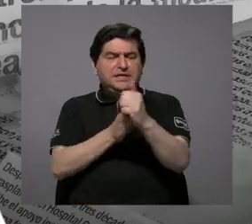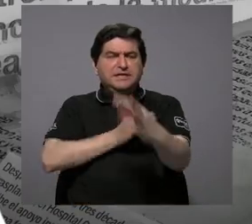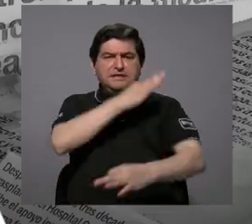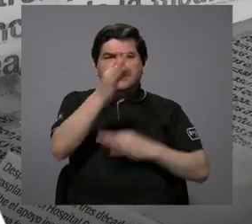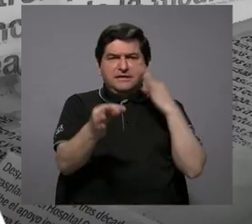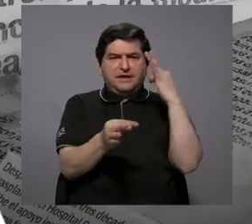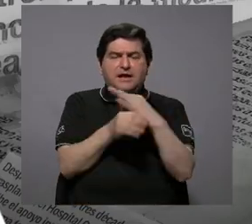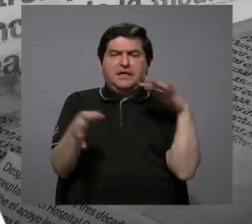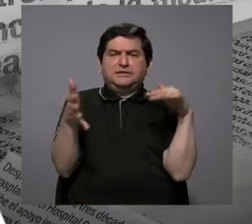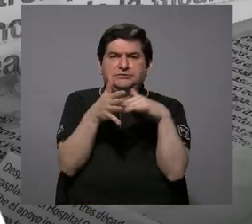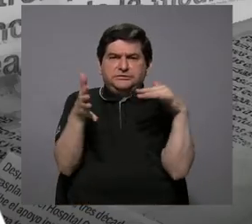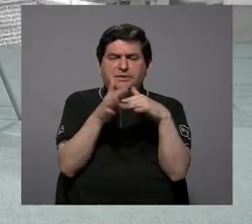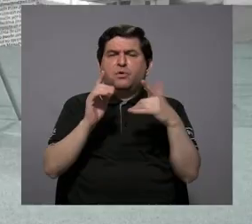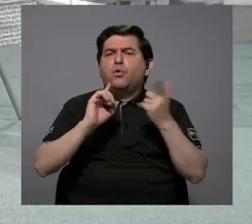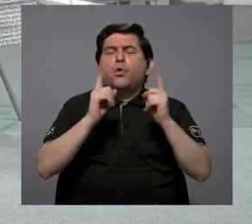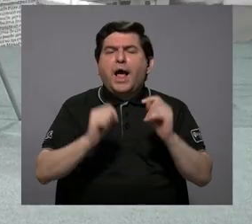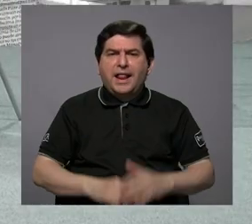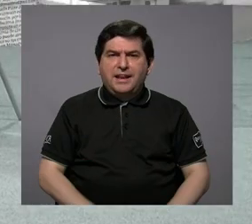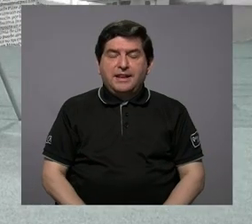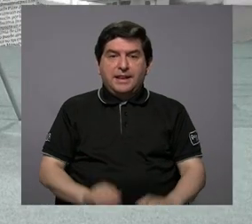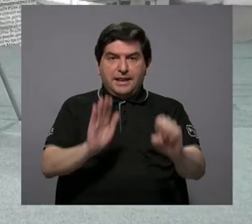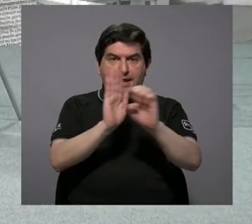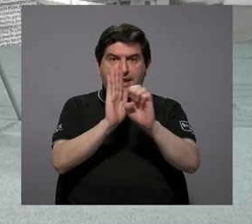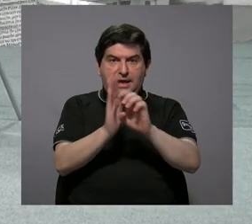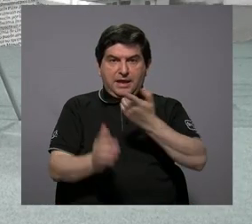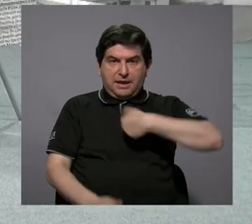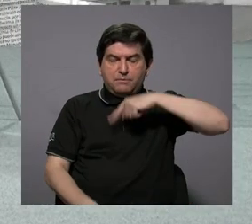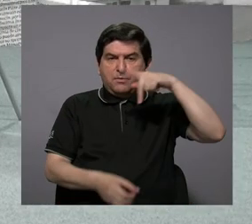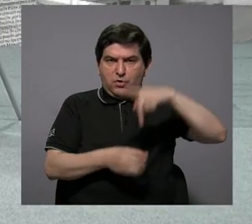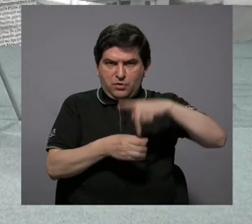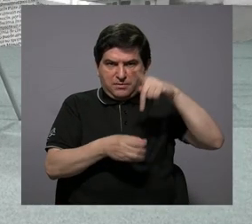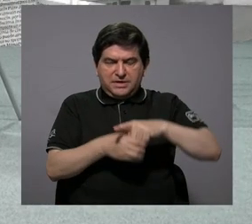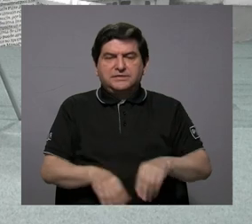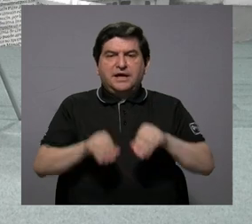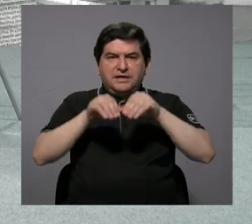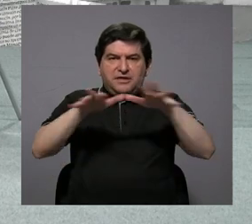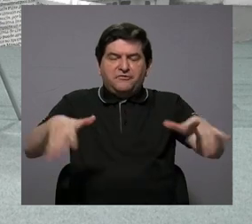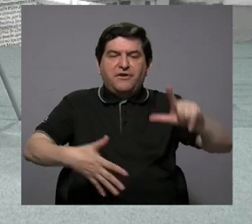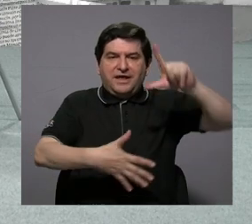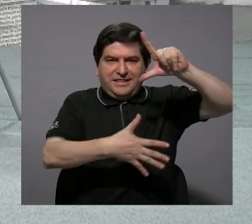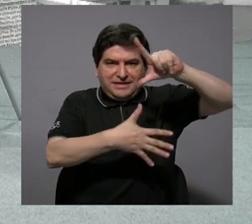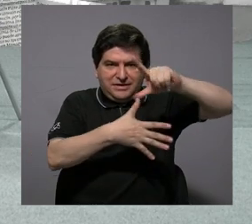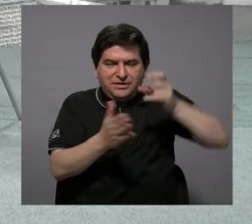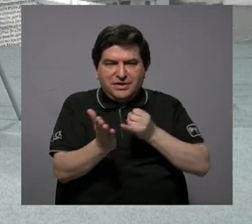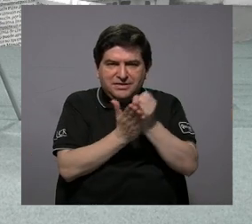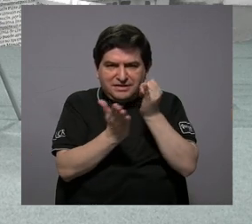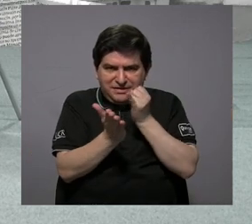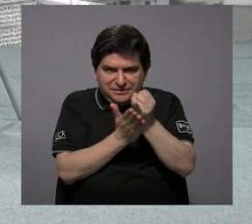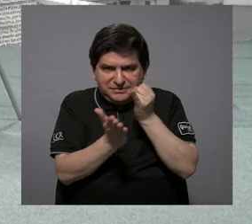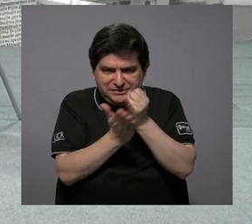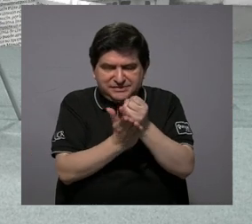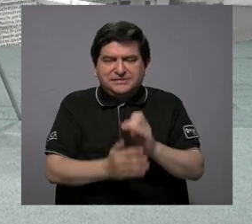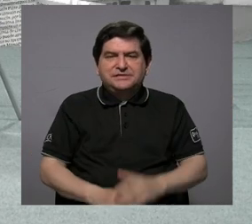tipo de estudios. ¿Cuáles son? Por ejemplo, nosotros participamos a una red latinoamericana de investigación